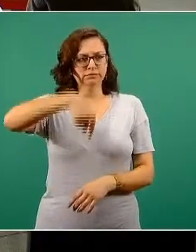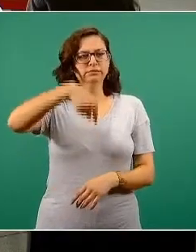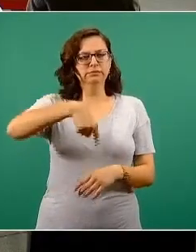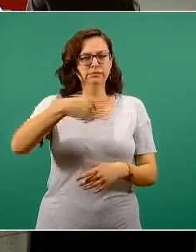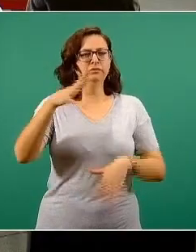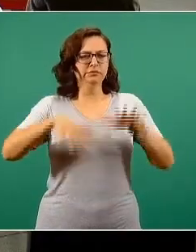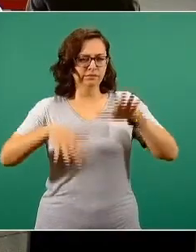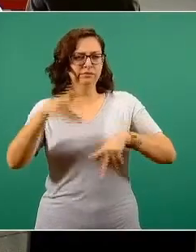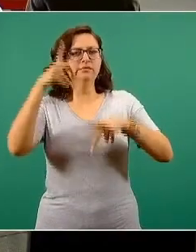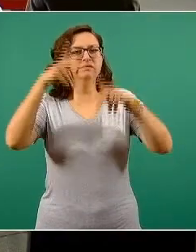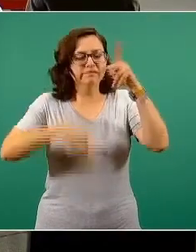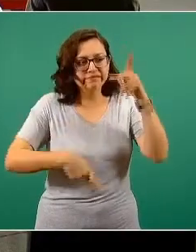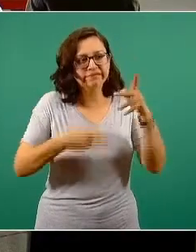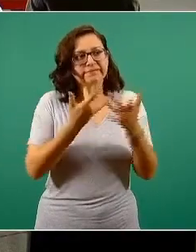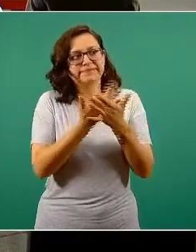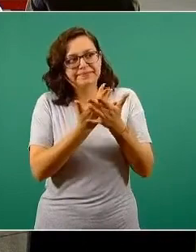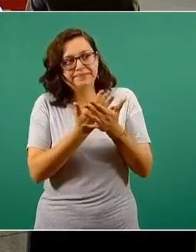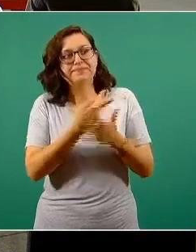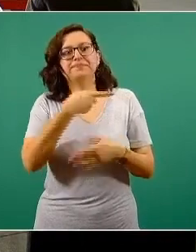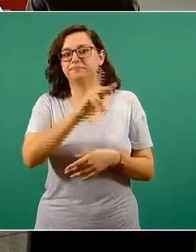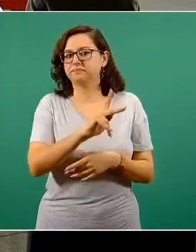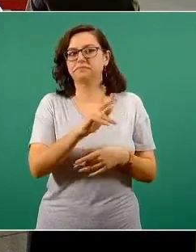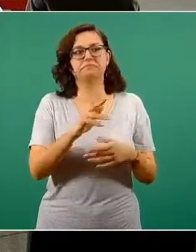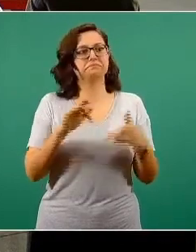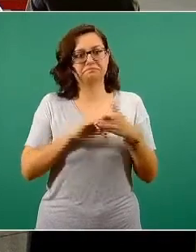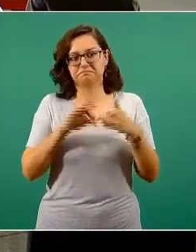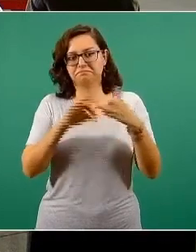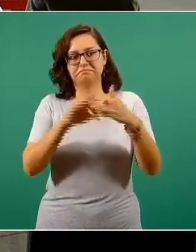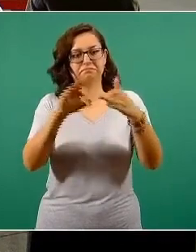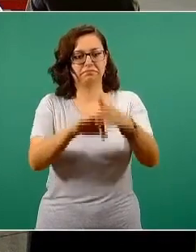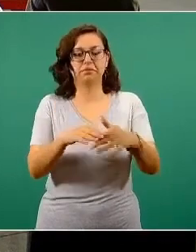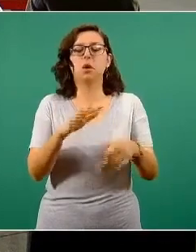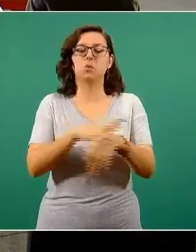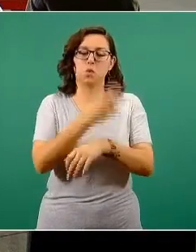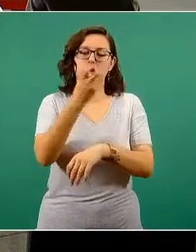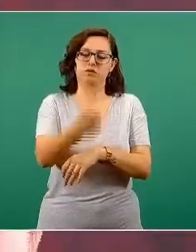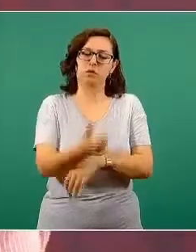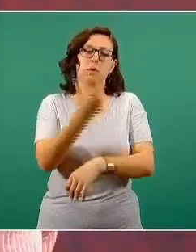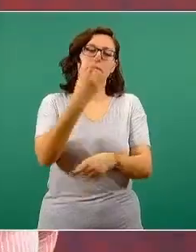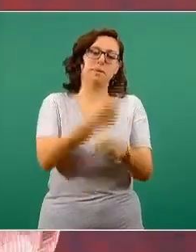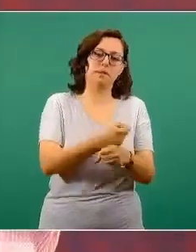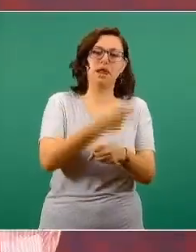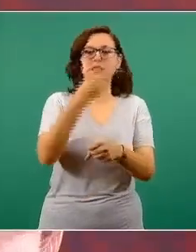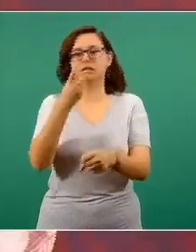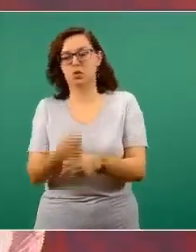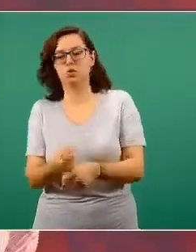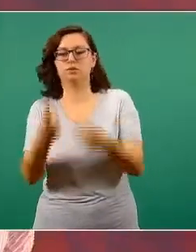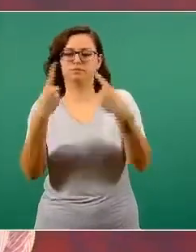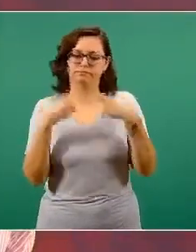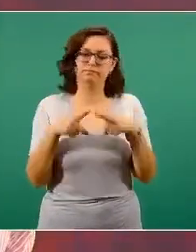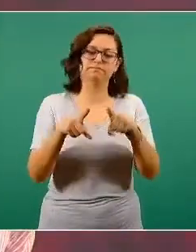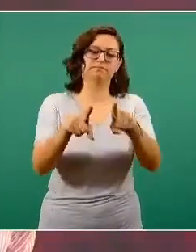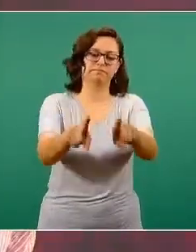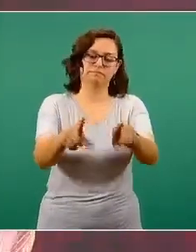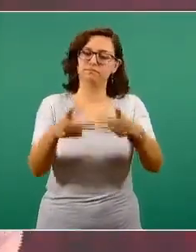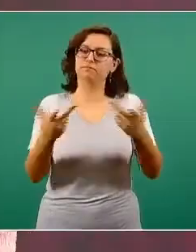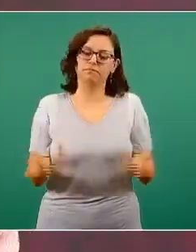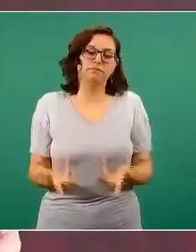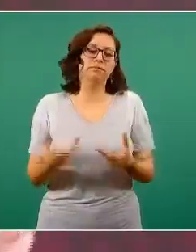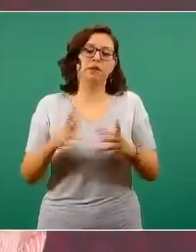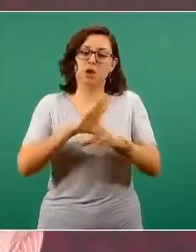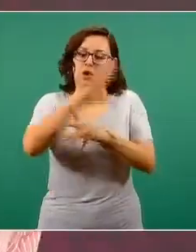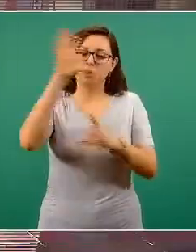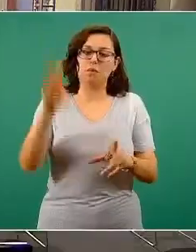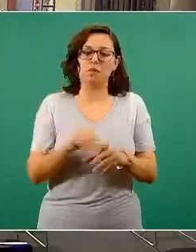de abasto entonces vamos acoplando primera dosis segunda dosis primera dosis segunda dosis para lograr la cobertura completa